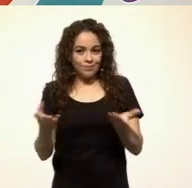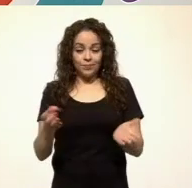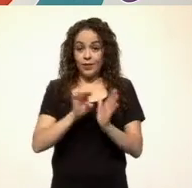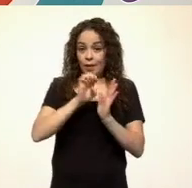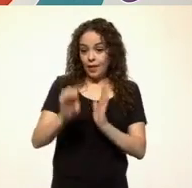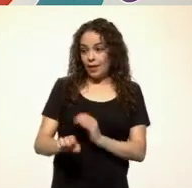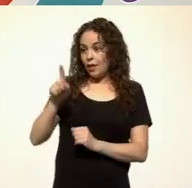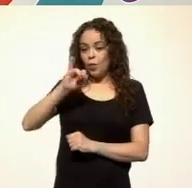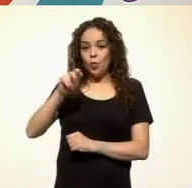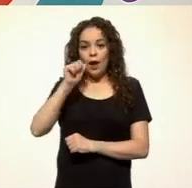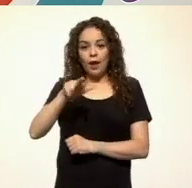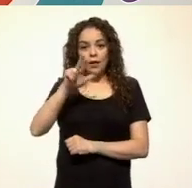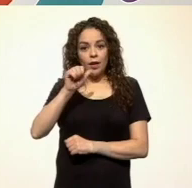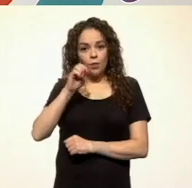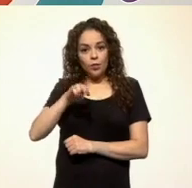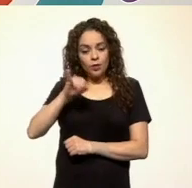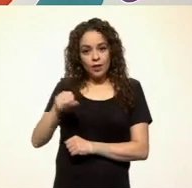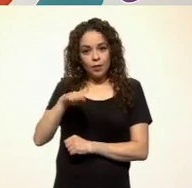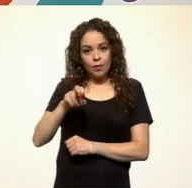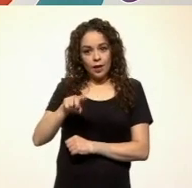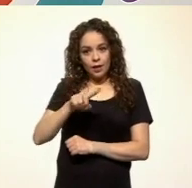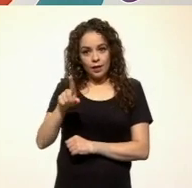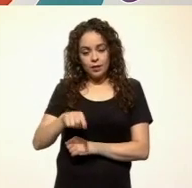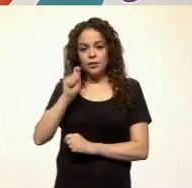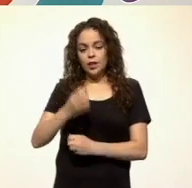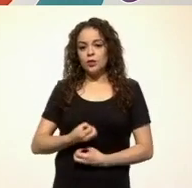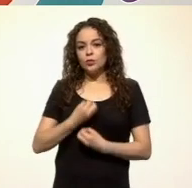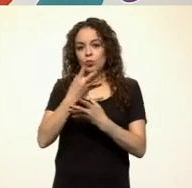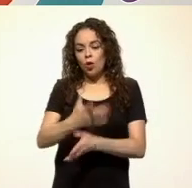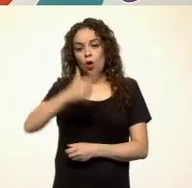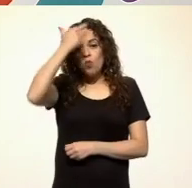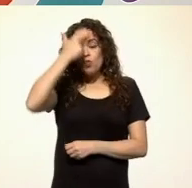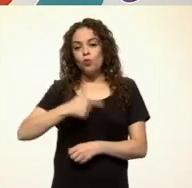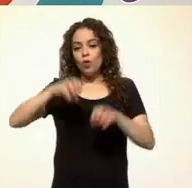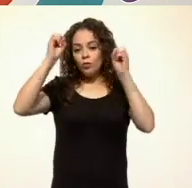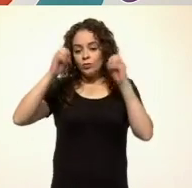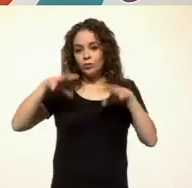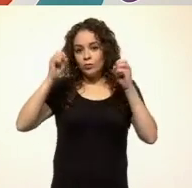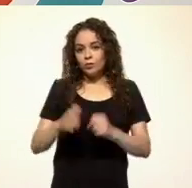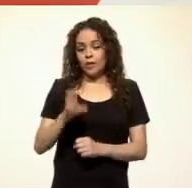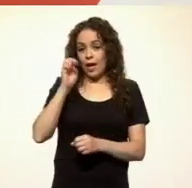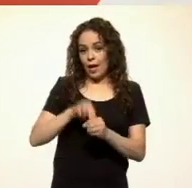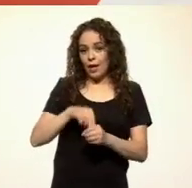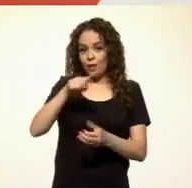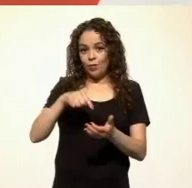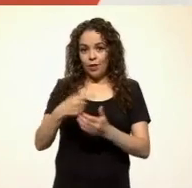Ramón Jiménez en su poema Noche de lluvia en Granada. ¿Te gustaría escucharlo?